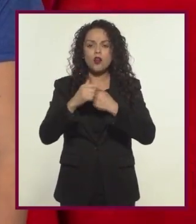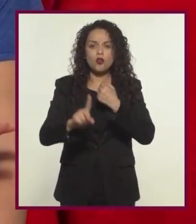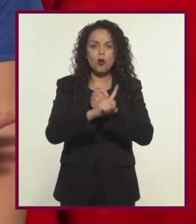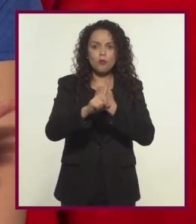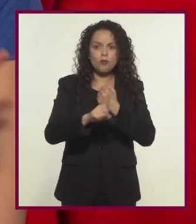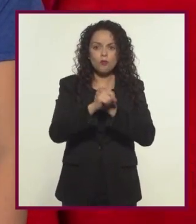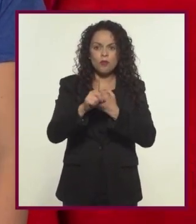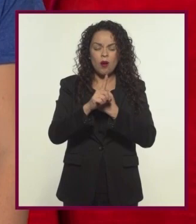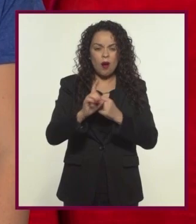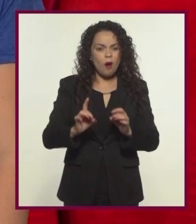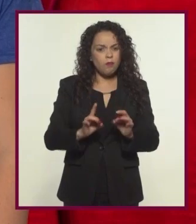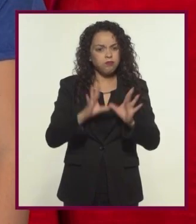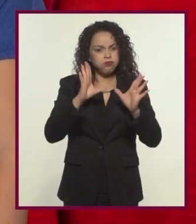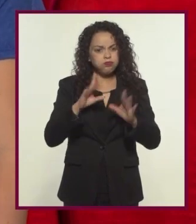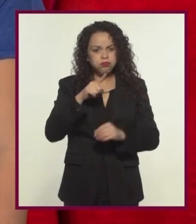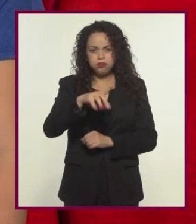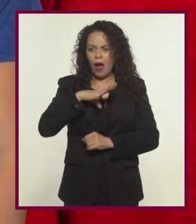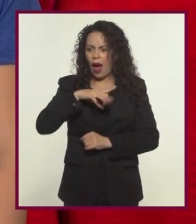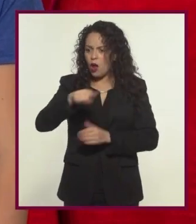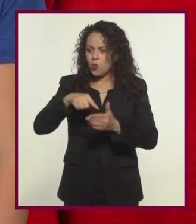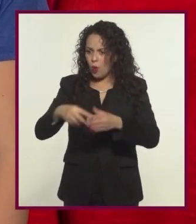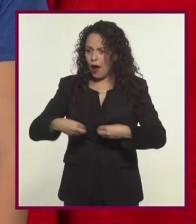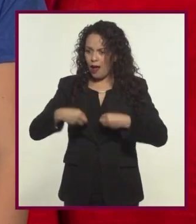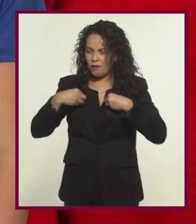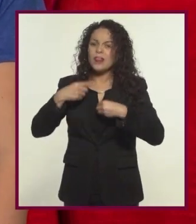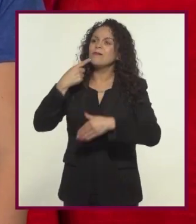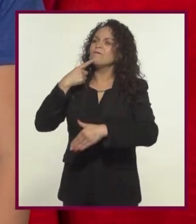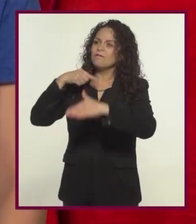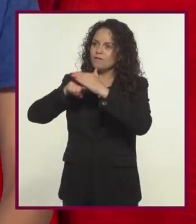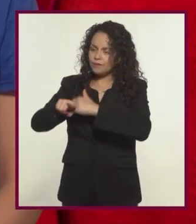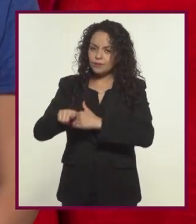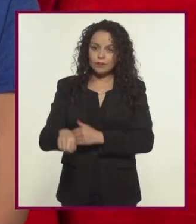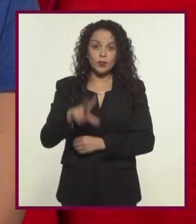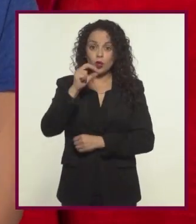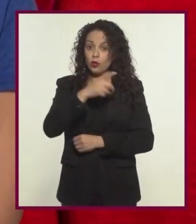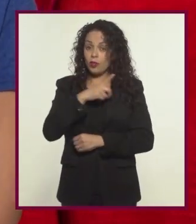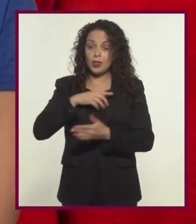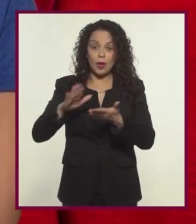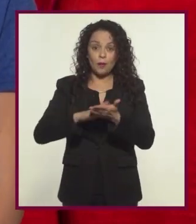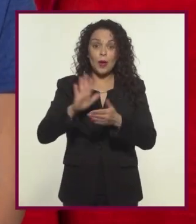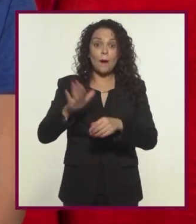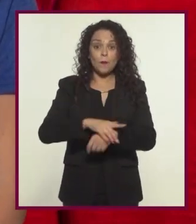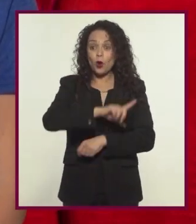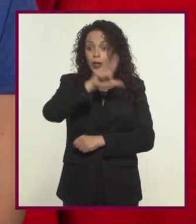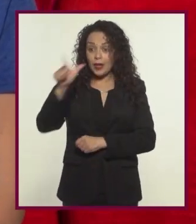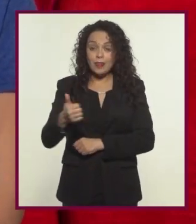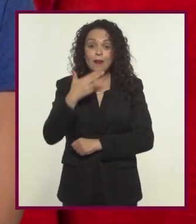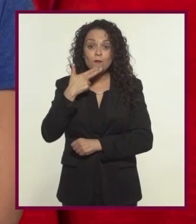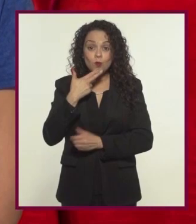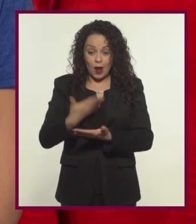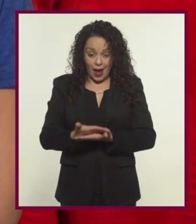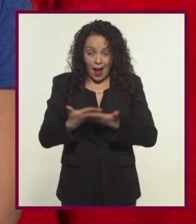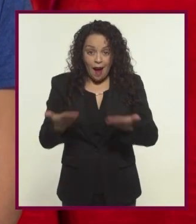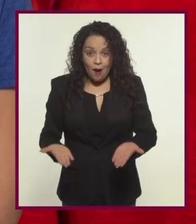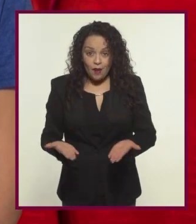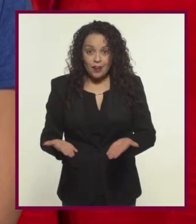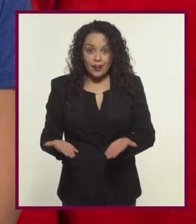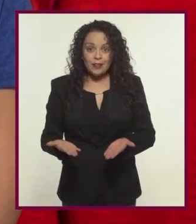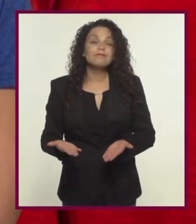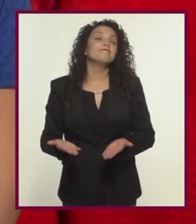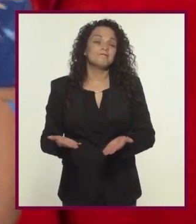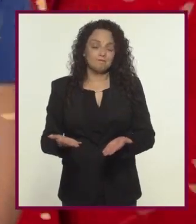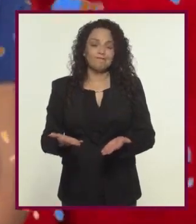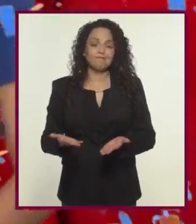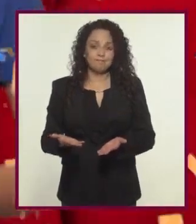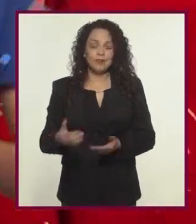un video denunciando algún problema que les afectara o les fuera cercano? ¿Y que les dijimos que no lo borraran porque lo íbamos a retomar en este